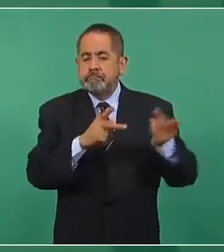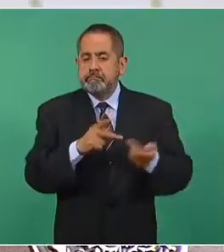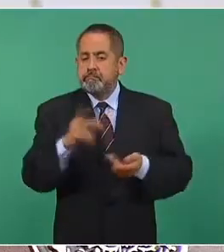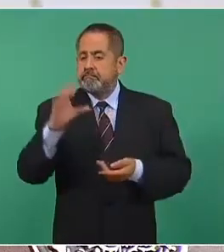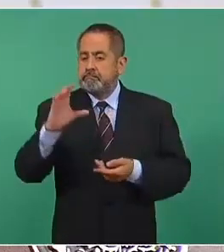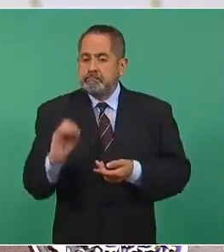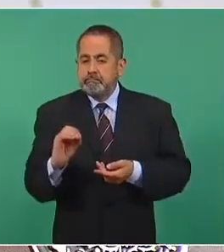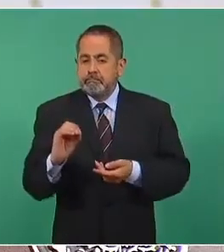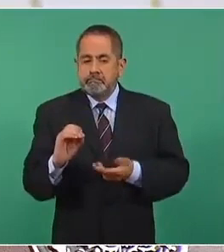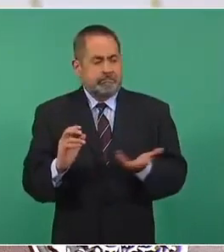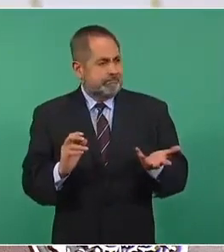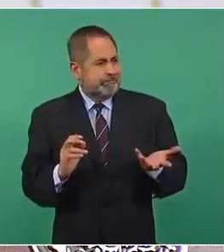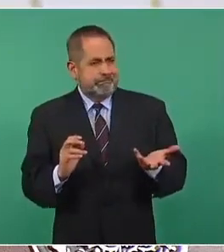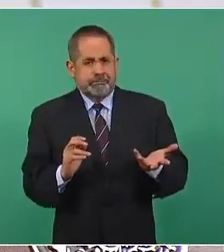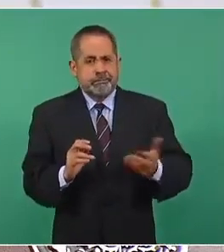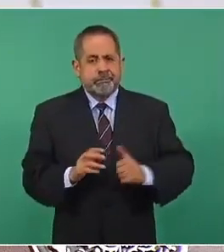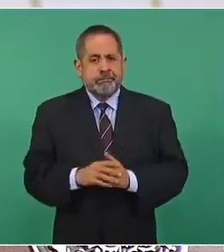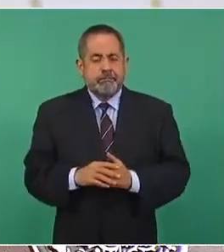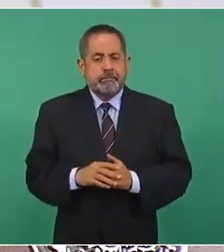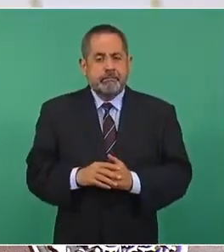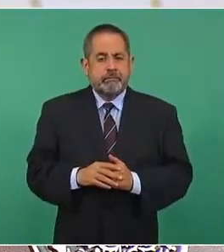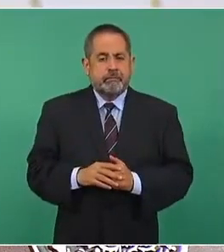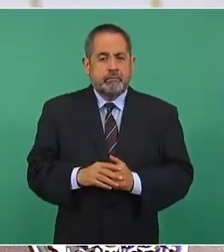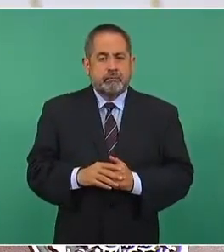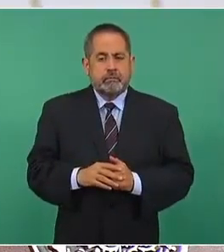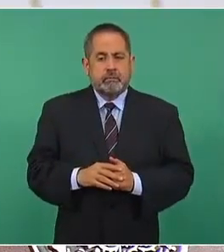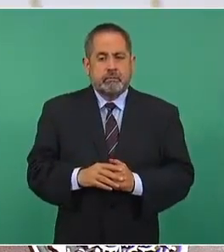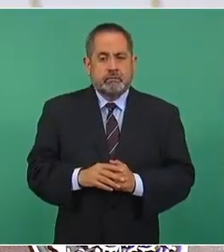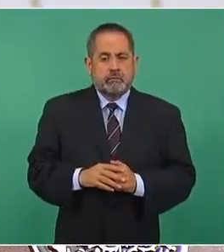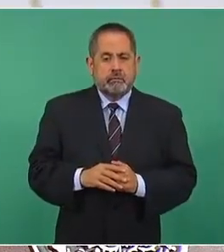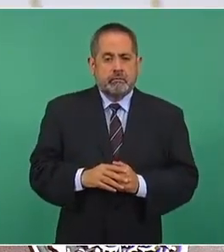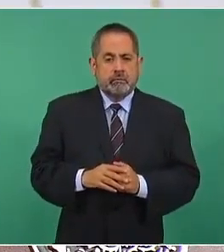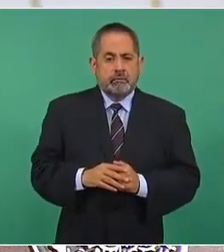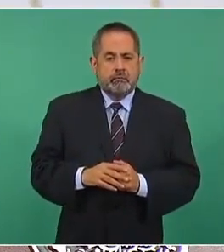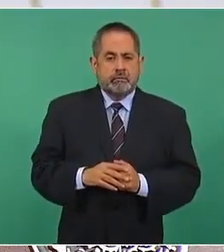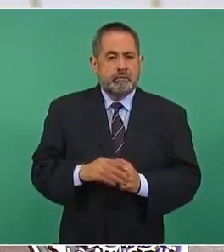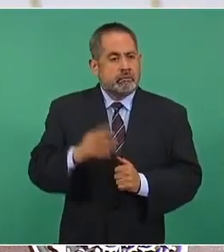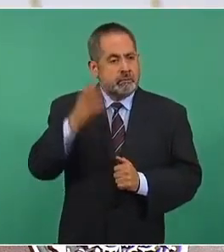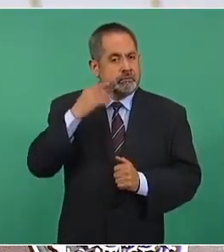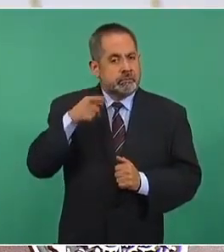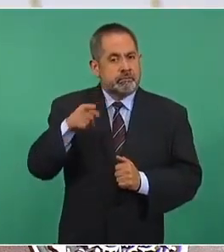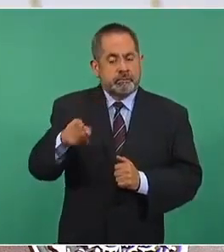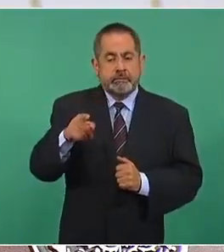que tenían un precio,